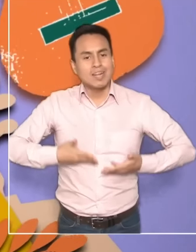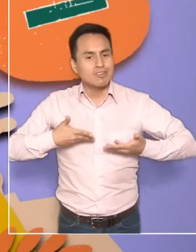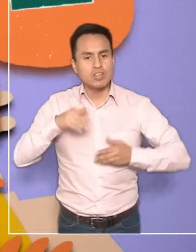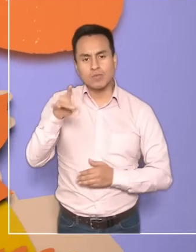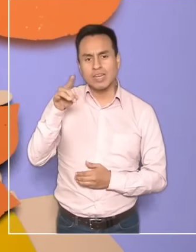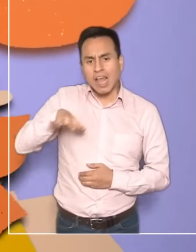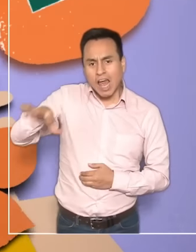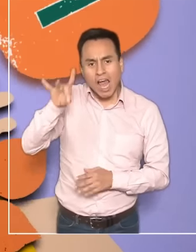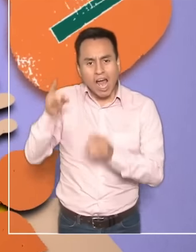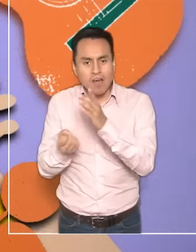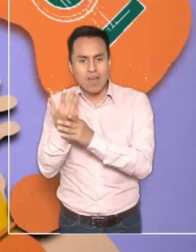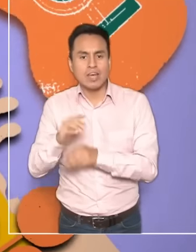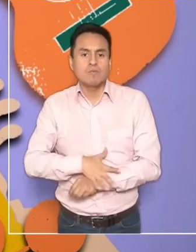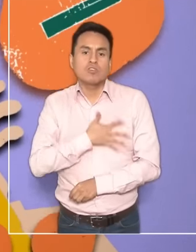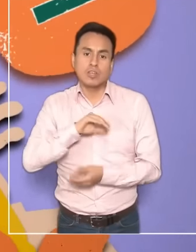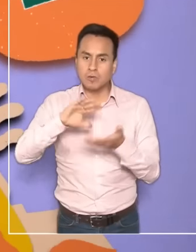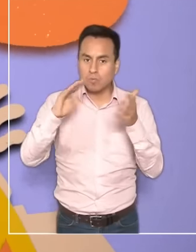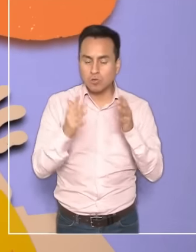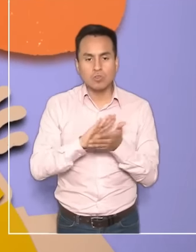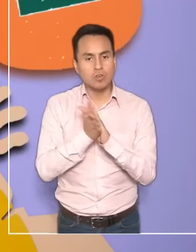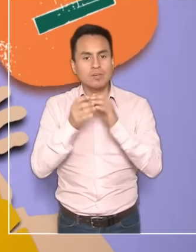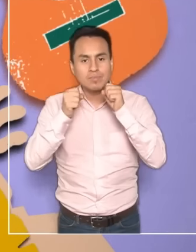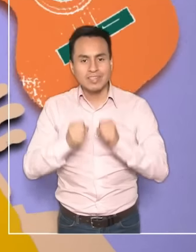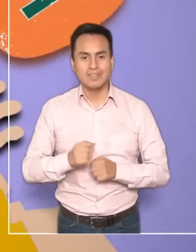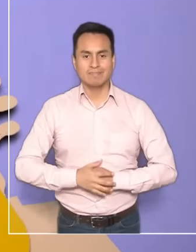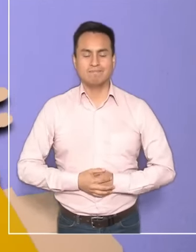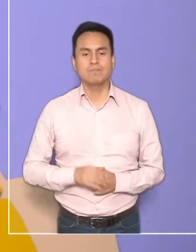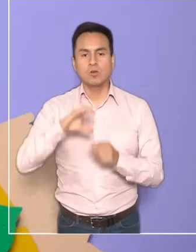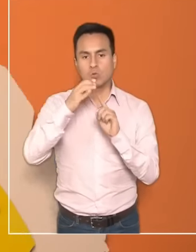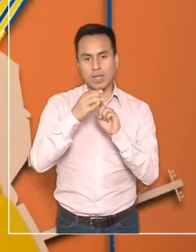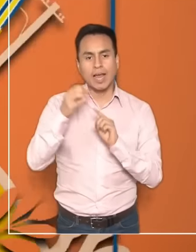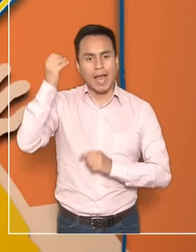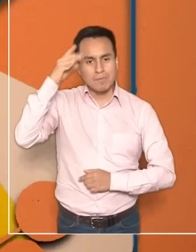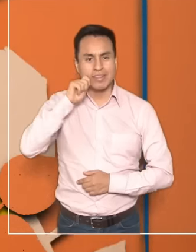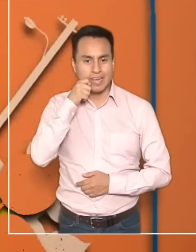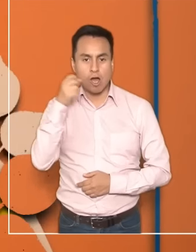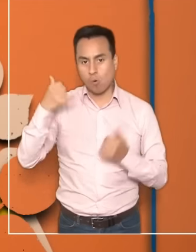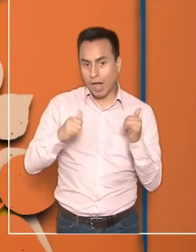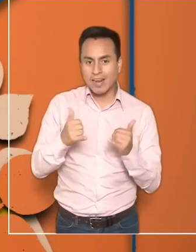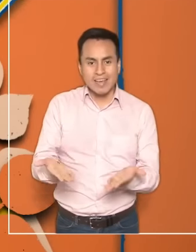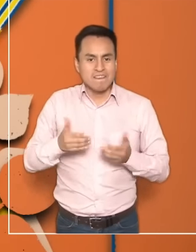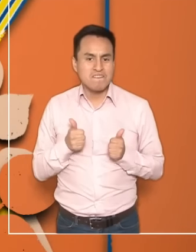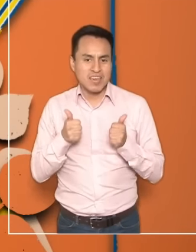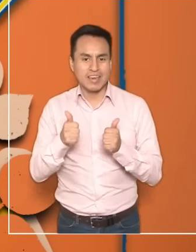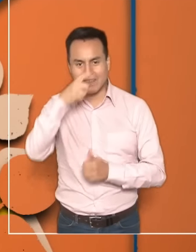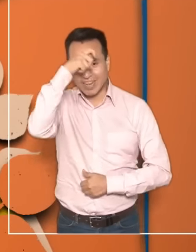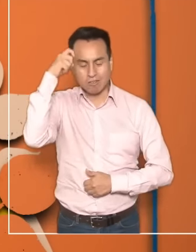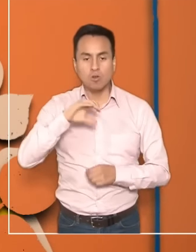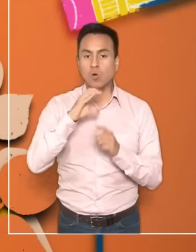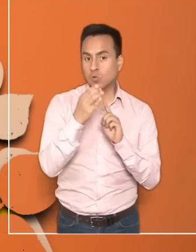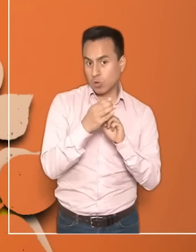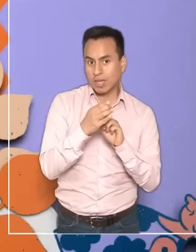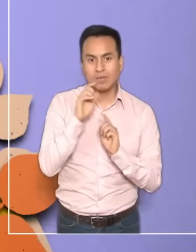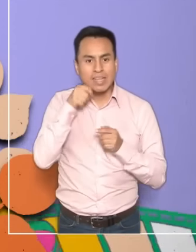es inspiración, descubrir nuevas realidades, emociones y mundos donde todo es posible. Cultura es aprender, jugar y pasarlo bien en el